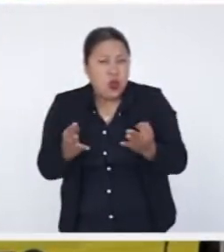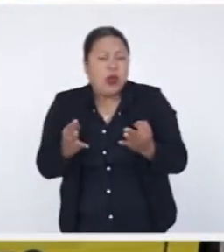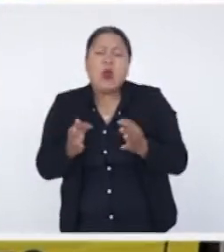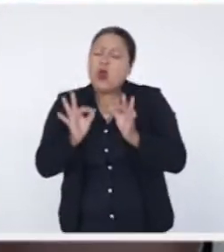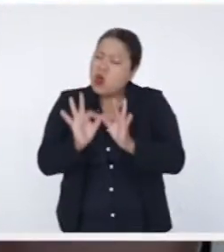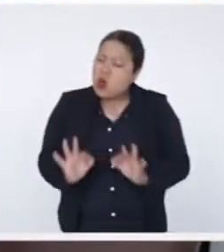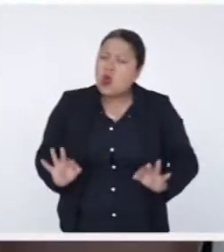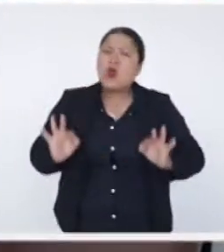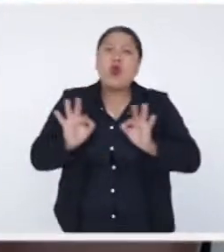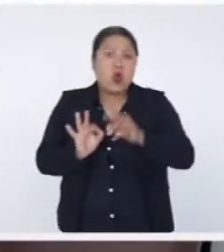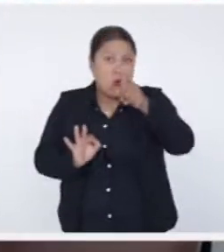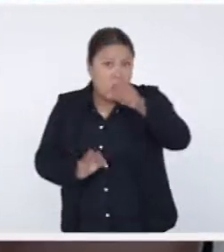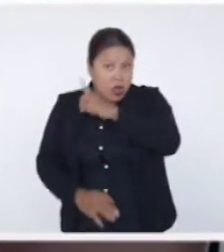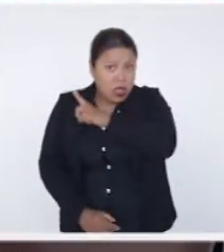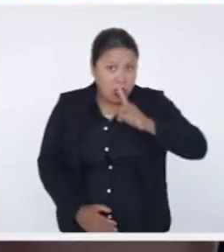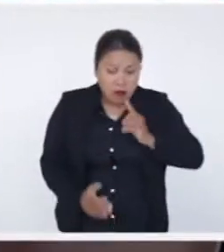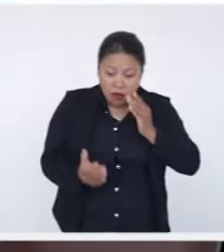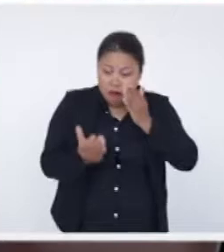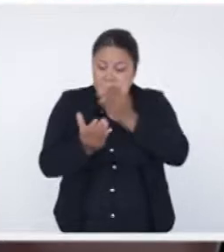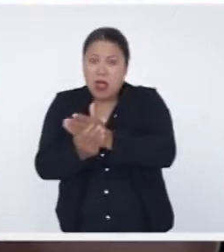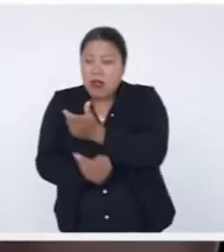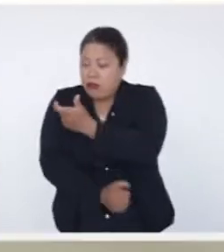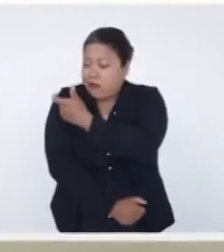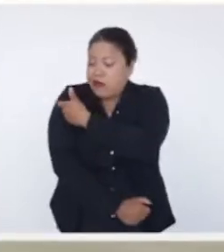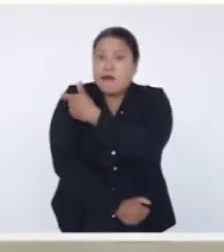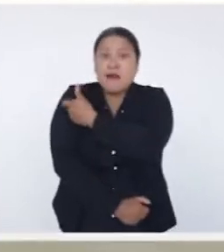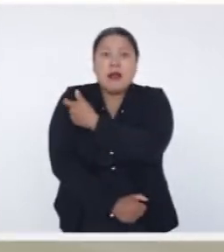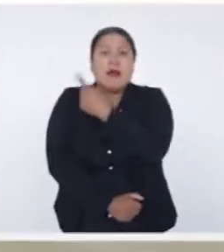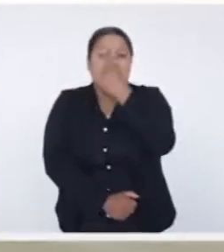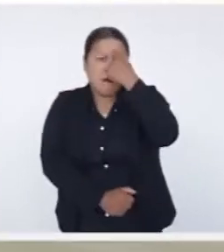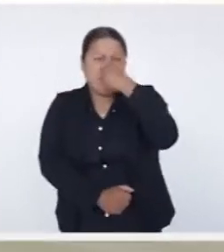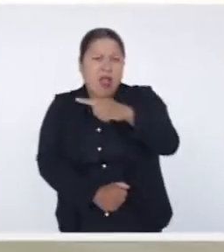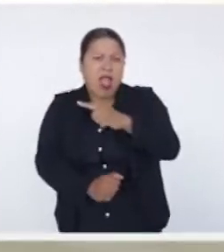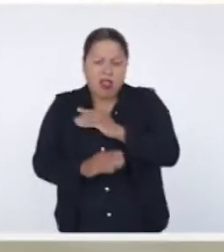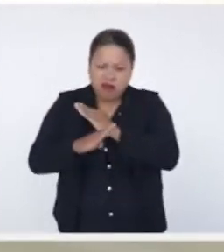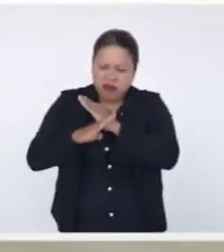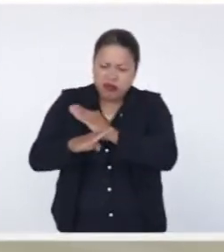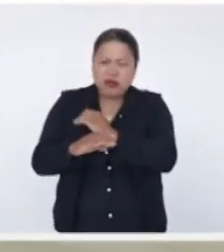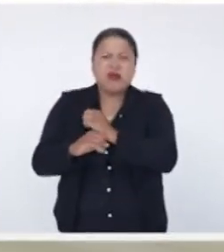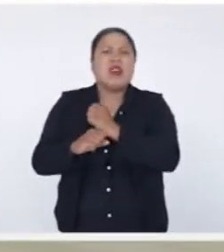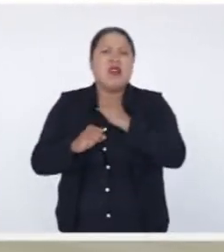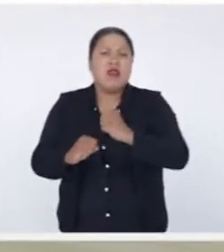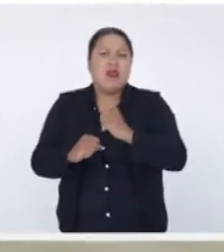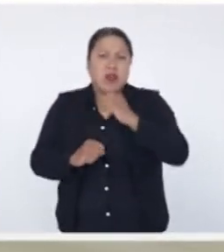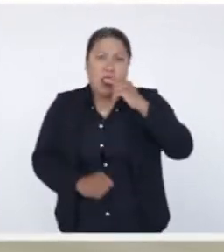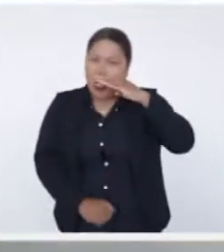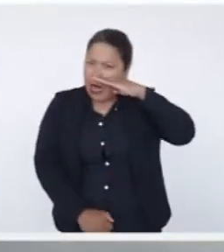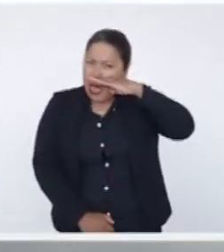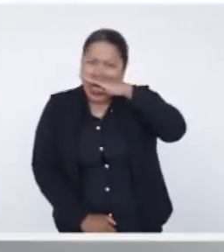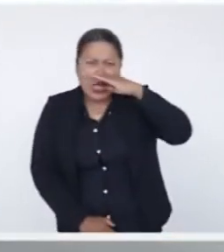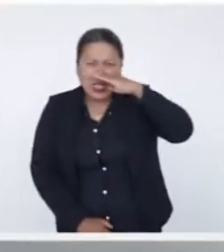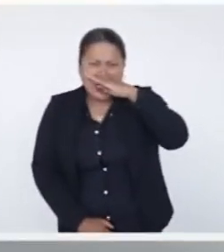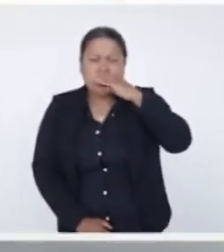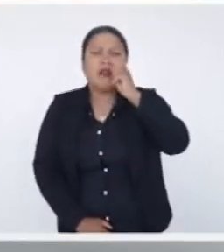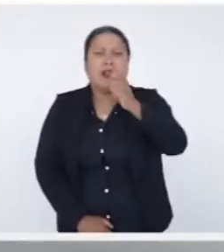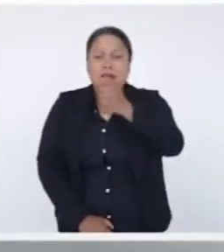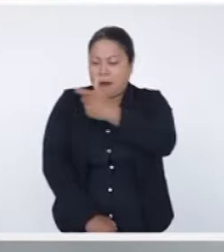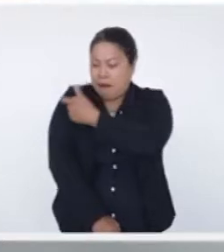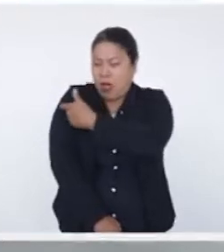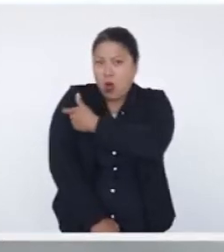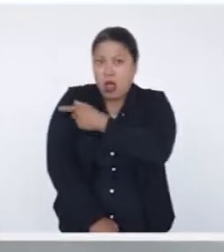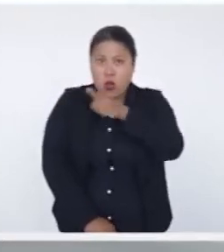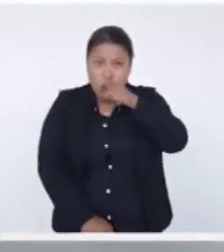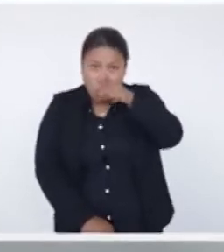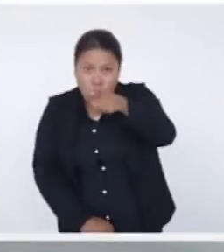Lo anterior en su mensaje de video acerca del balance de las cinco acciones más importantes emprendidas por su gobierno en la semana que culminó. Entre otras